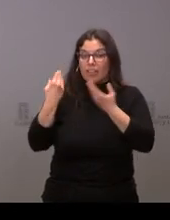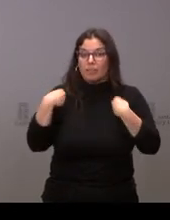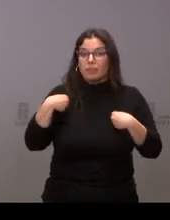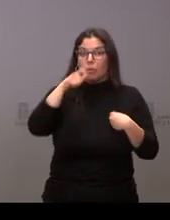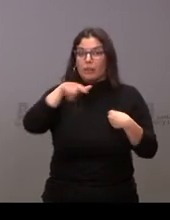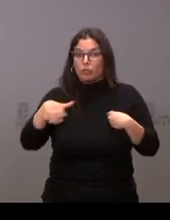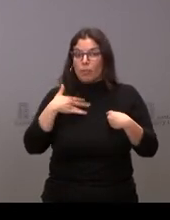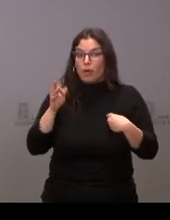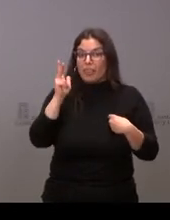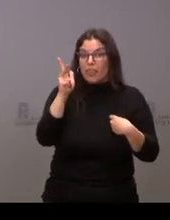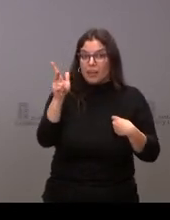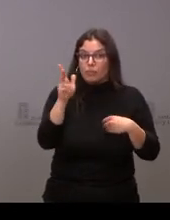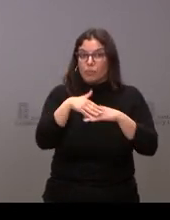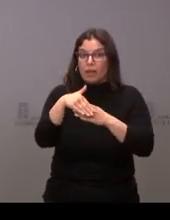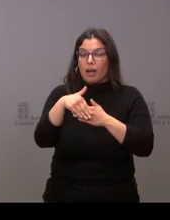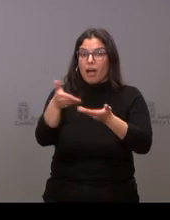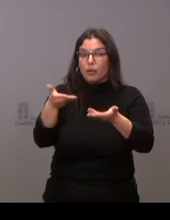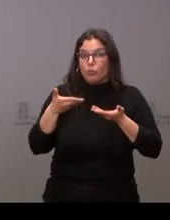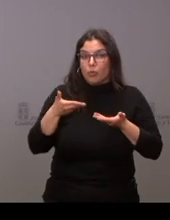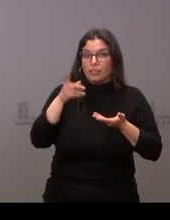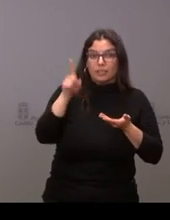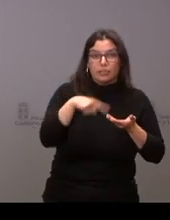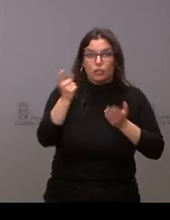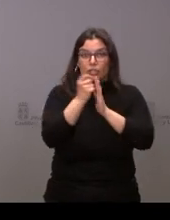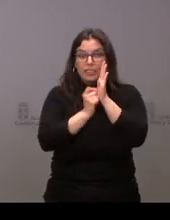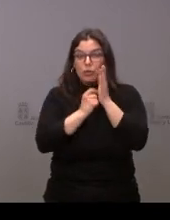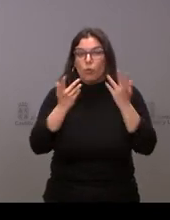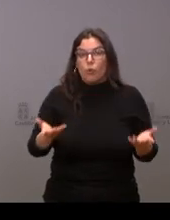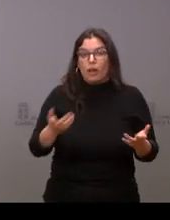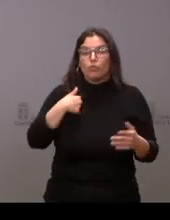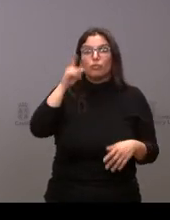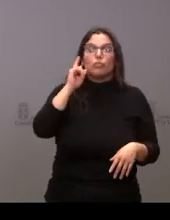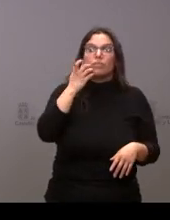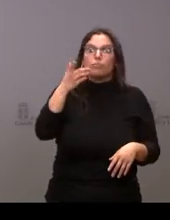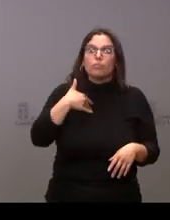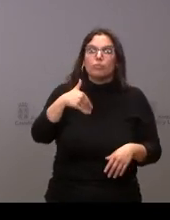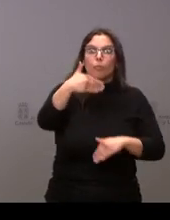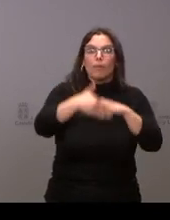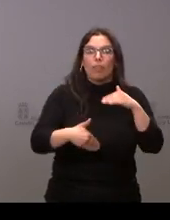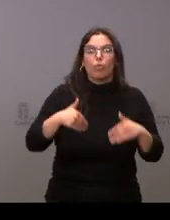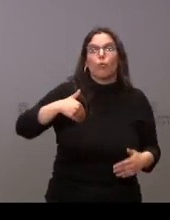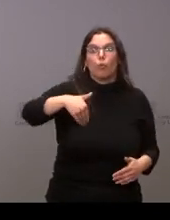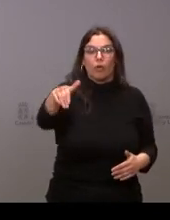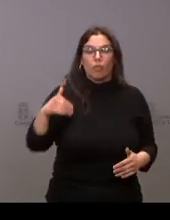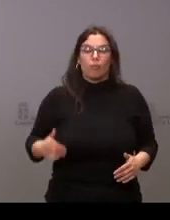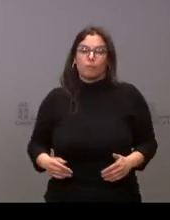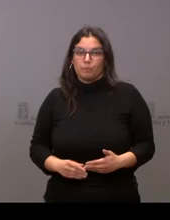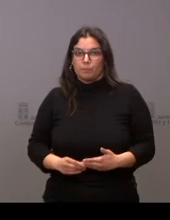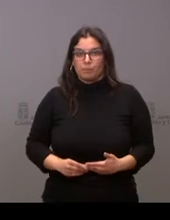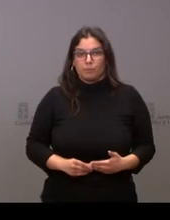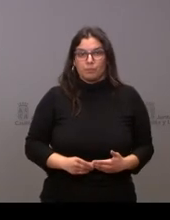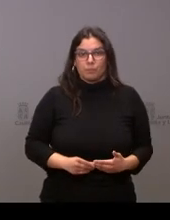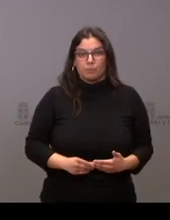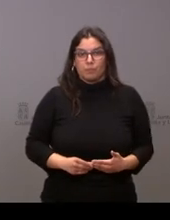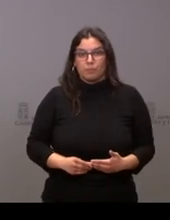susceptibles de recibir esas ayudas no sé cuándo si nos puede dar un plazo de cuándo van a salir esas ayudas definitivamente